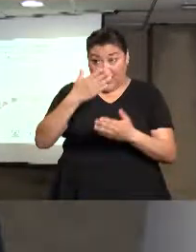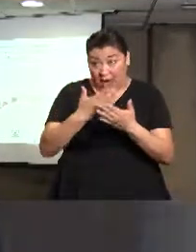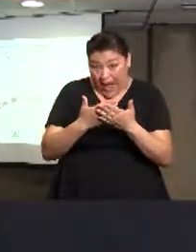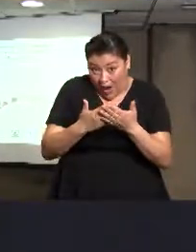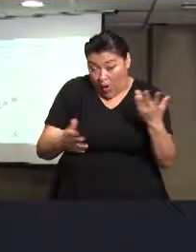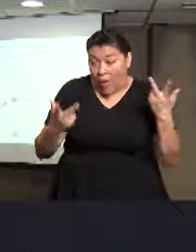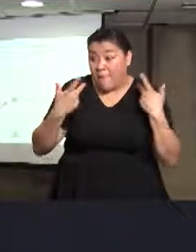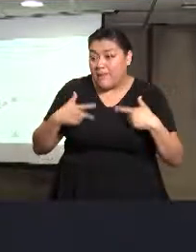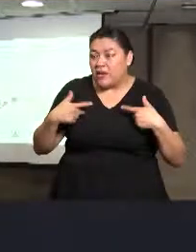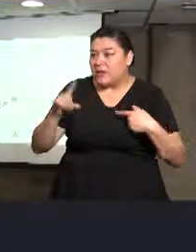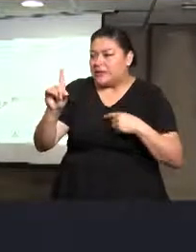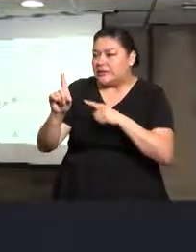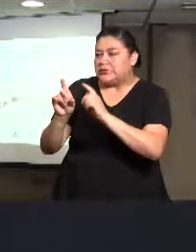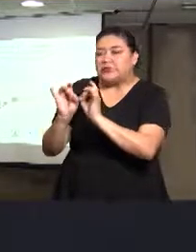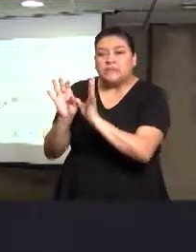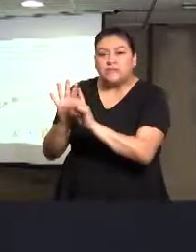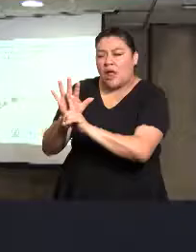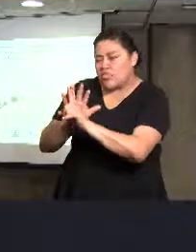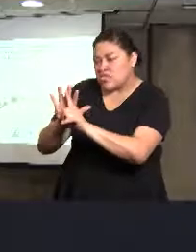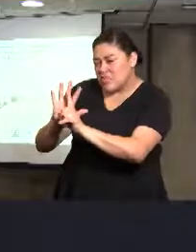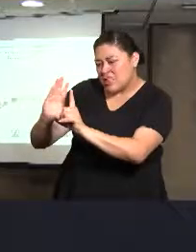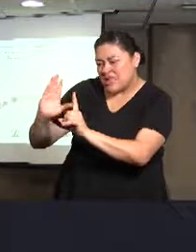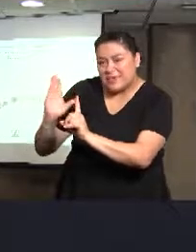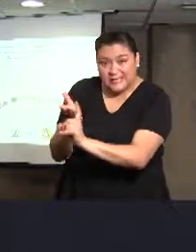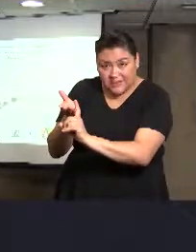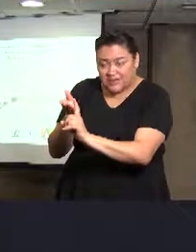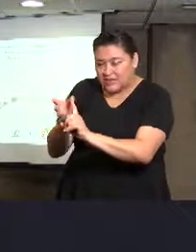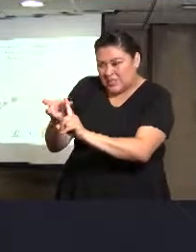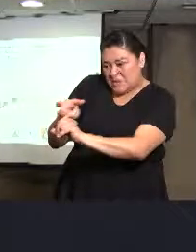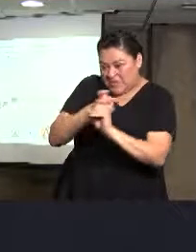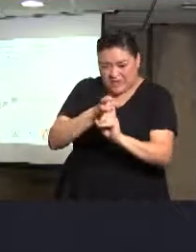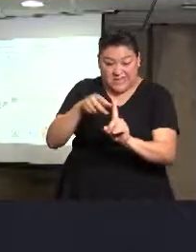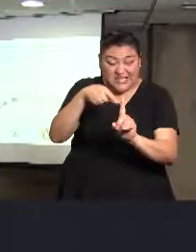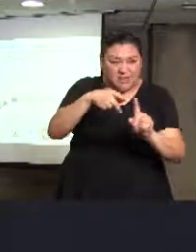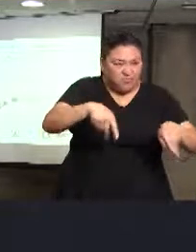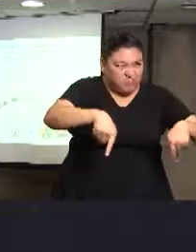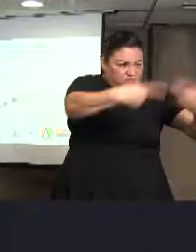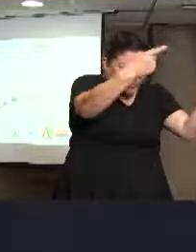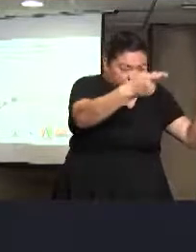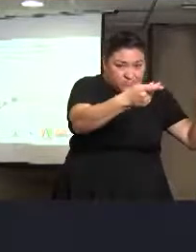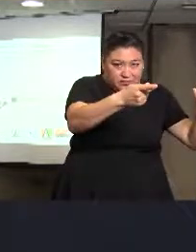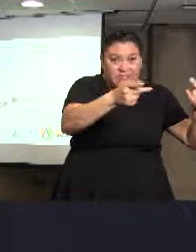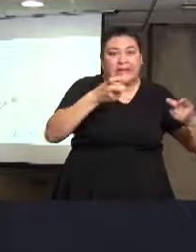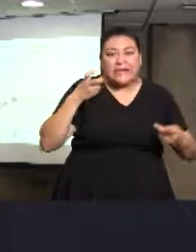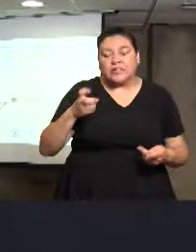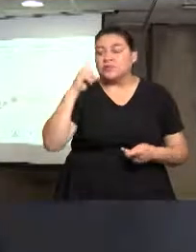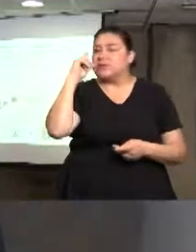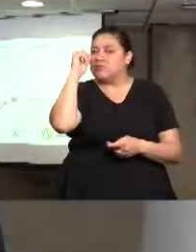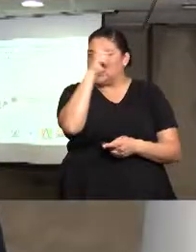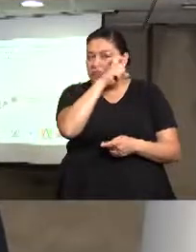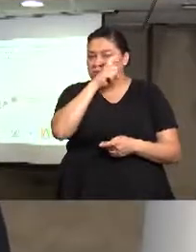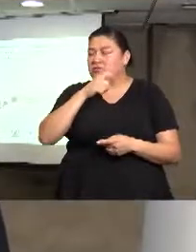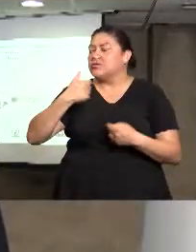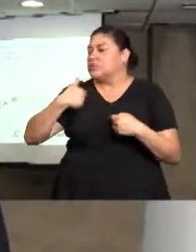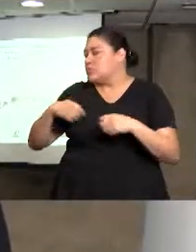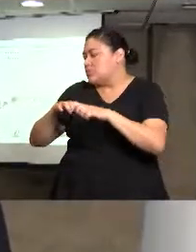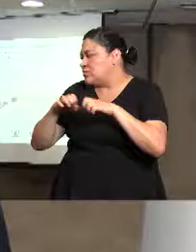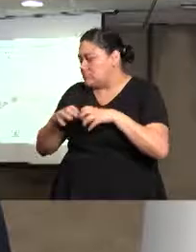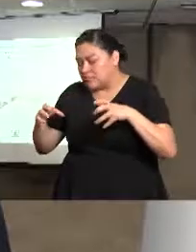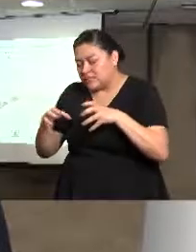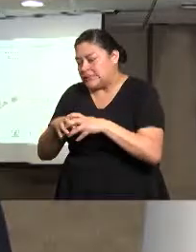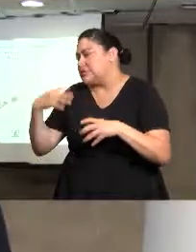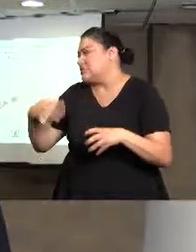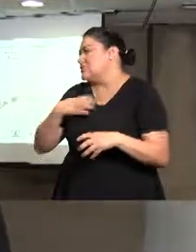para unirnos a todos, de verdad muchísimas gracias Yuriria, que honor más grande ser parte de este equipo y